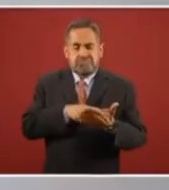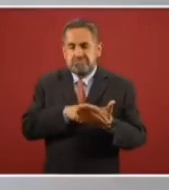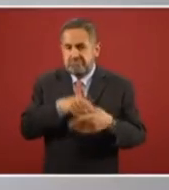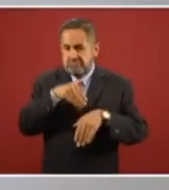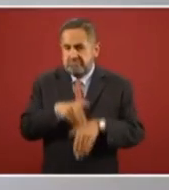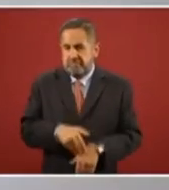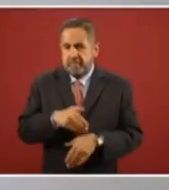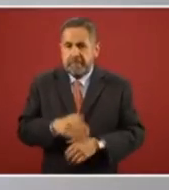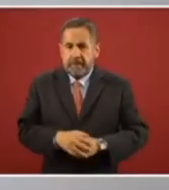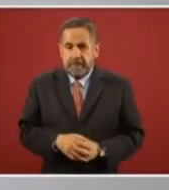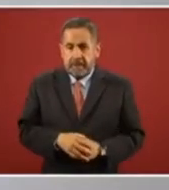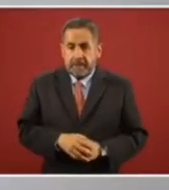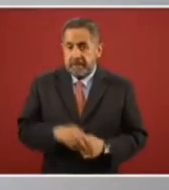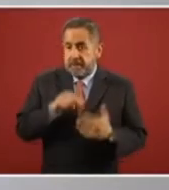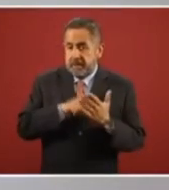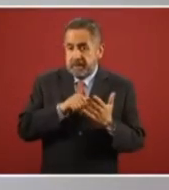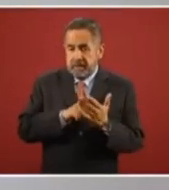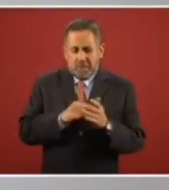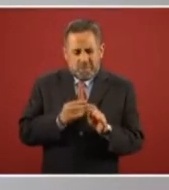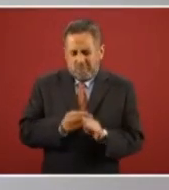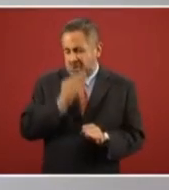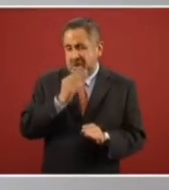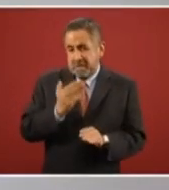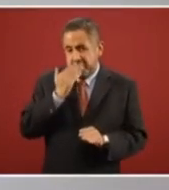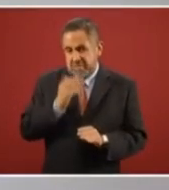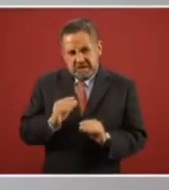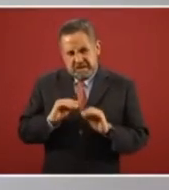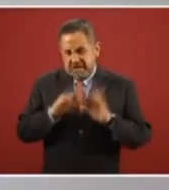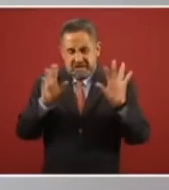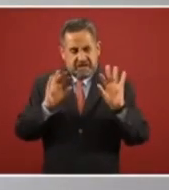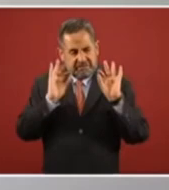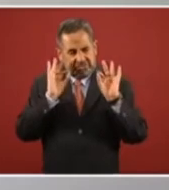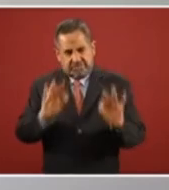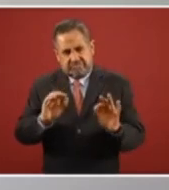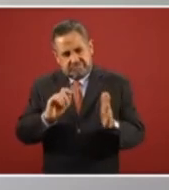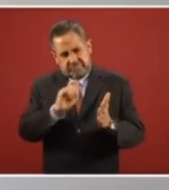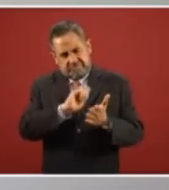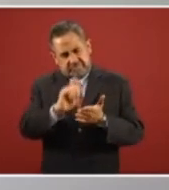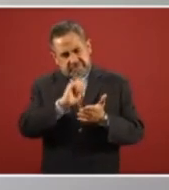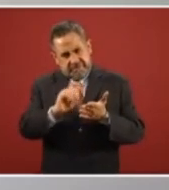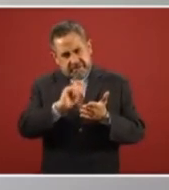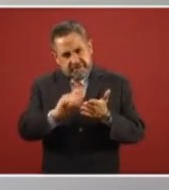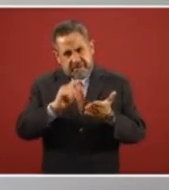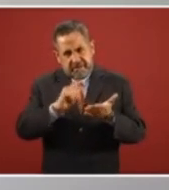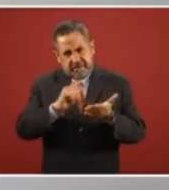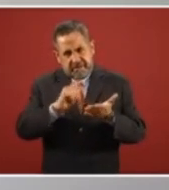...muy... ...pensado... ...bien... ...eh...